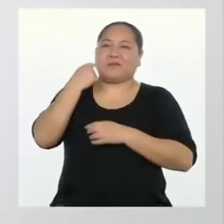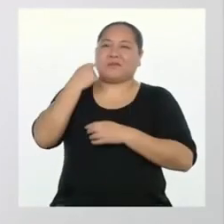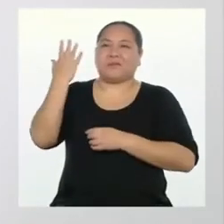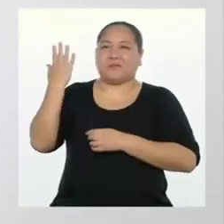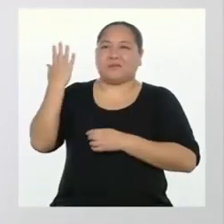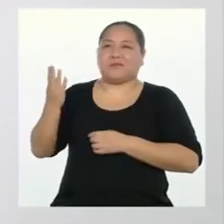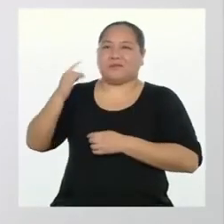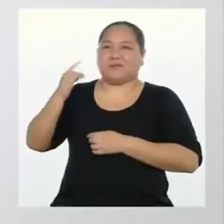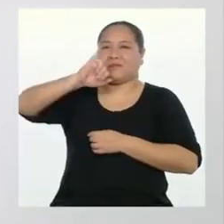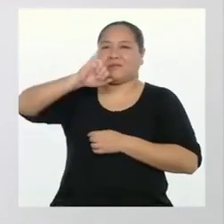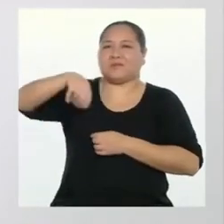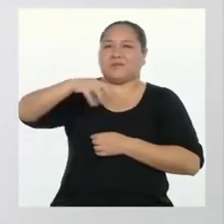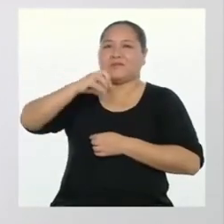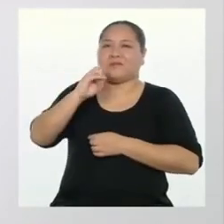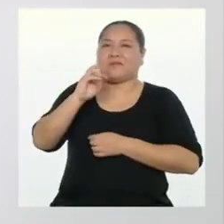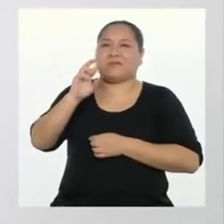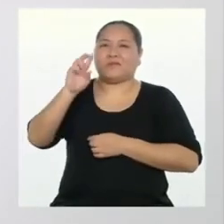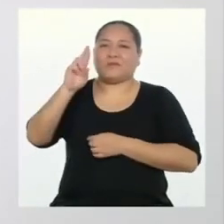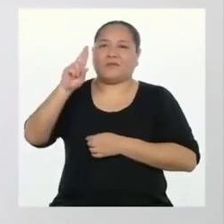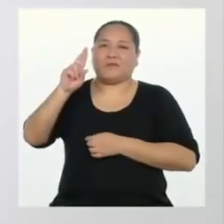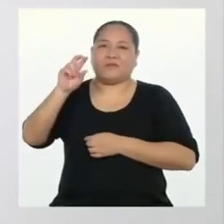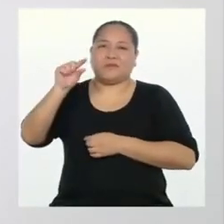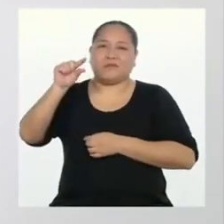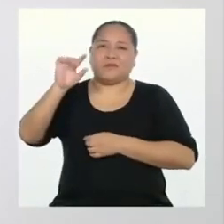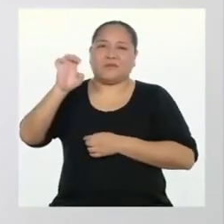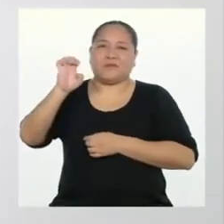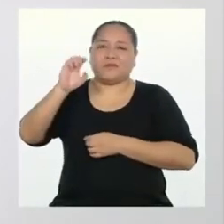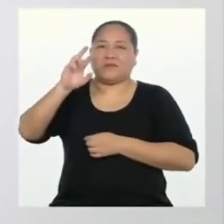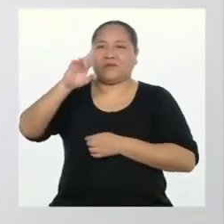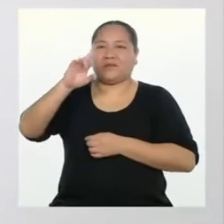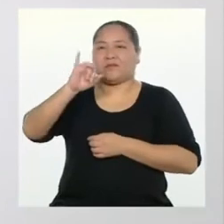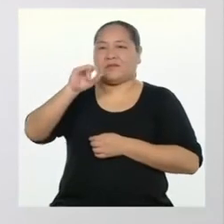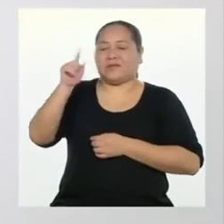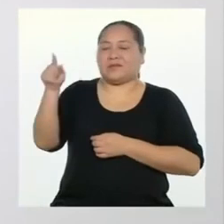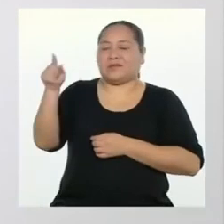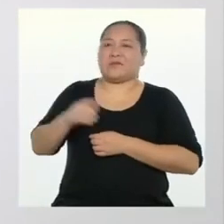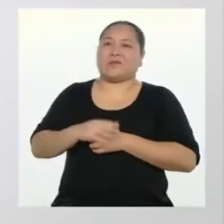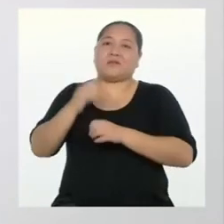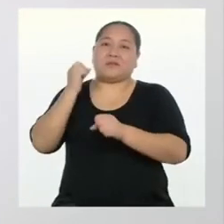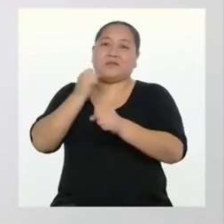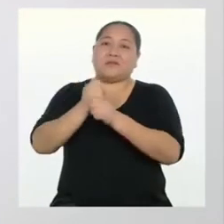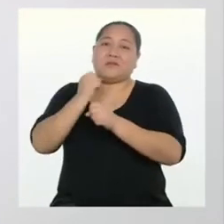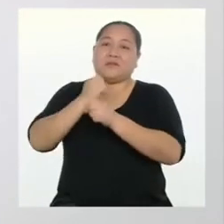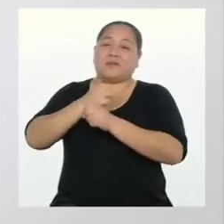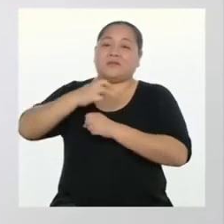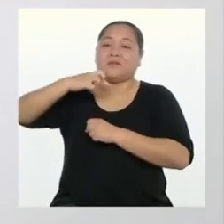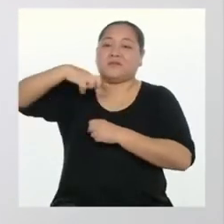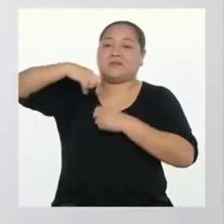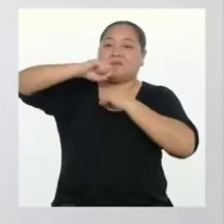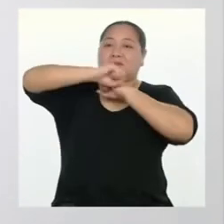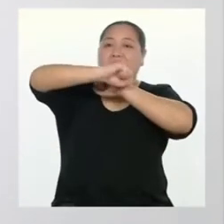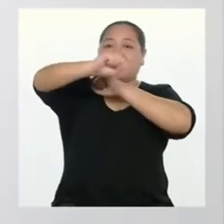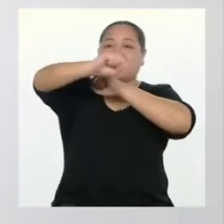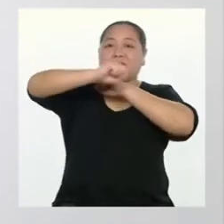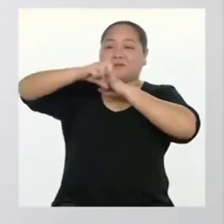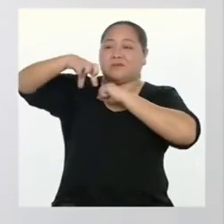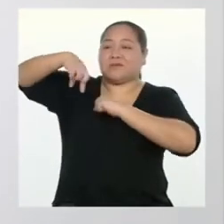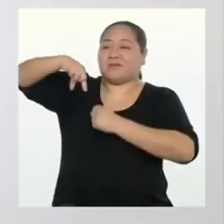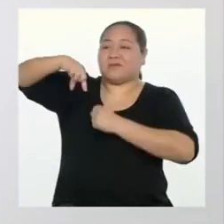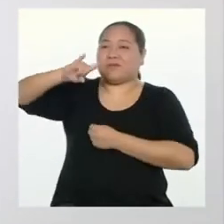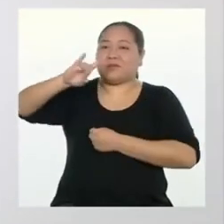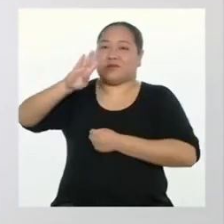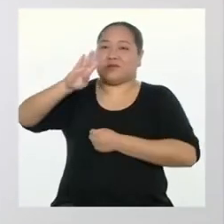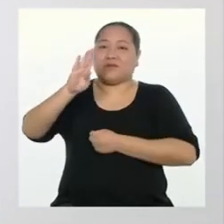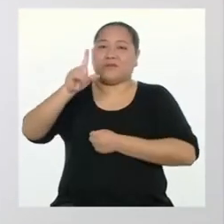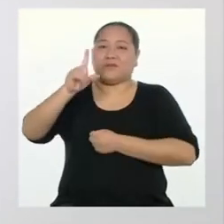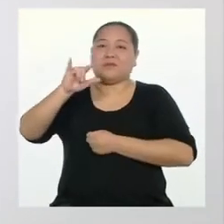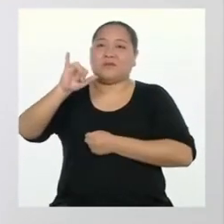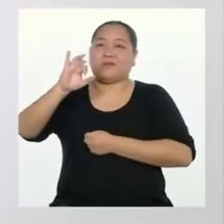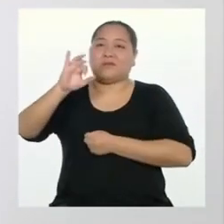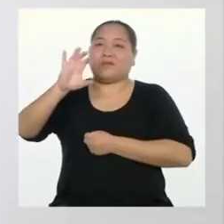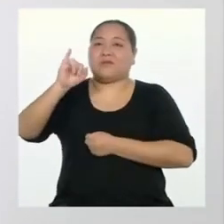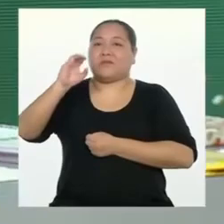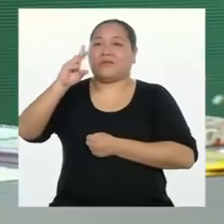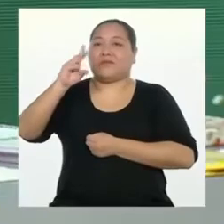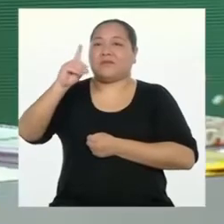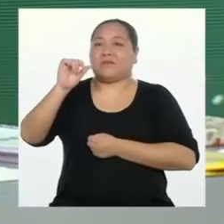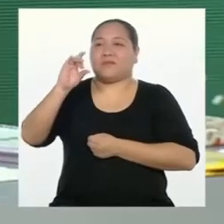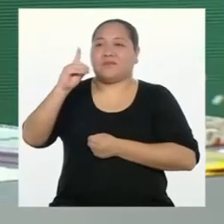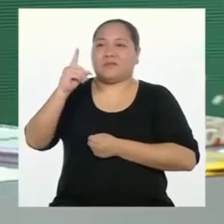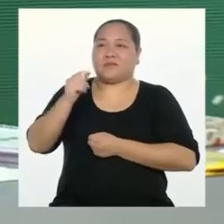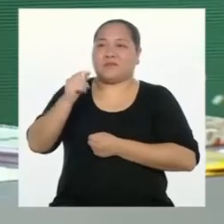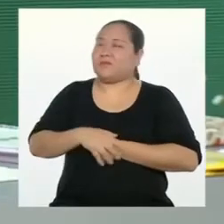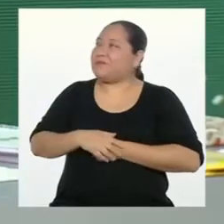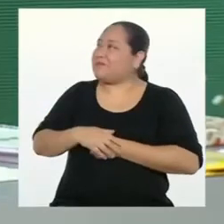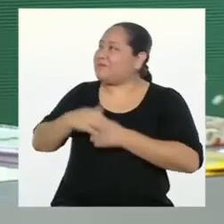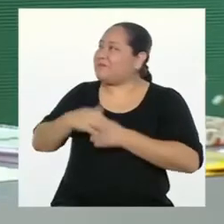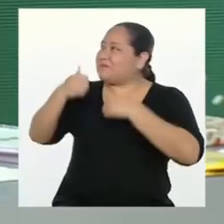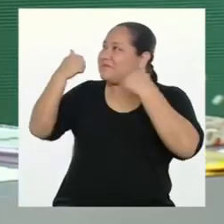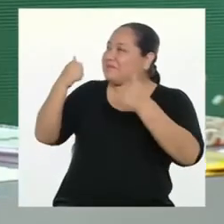Él es Jorge Ríos, publicista que tiene muchos años realizando publicidad gráfica.